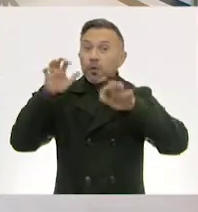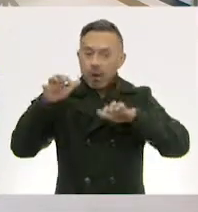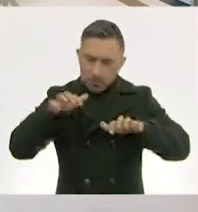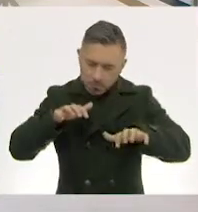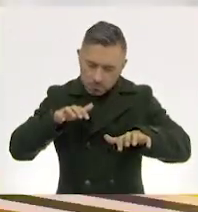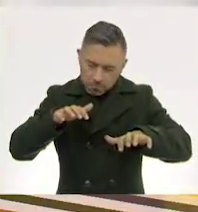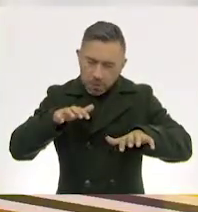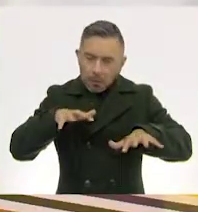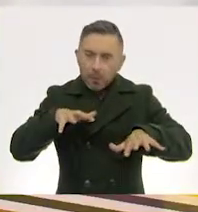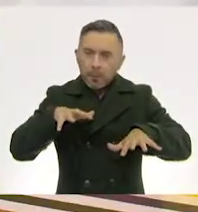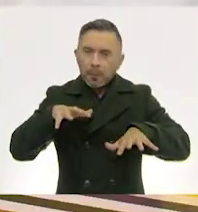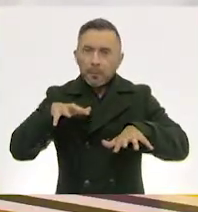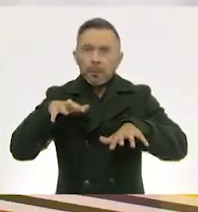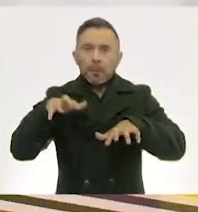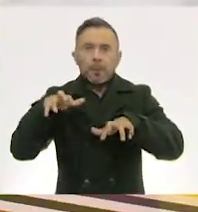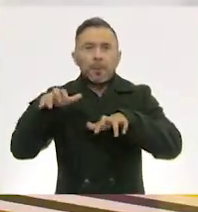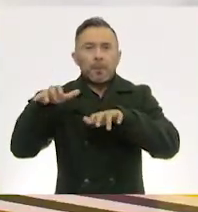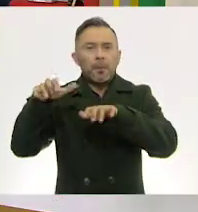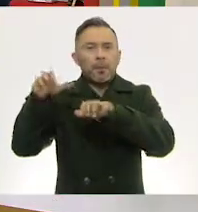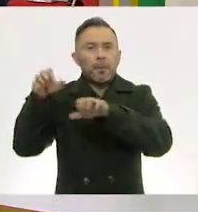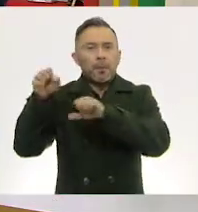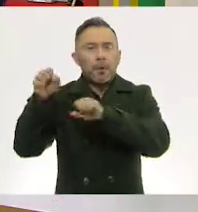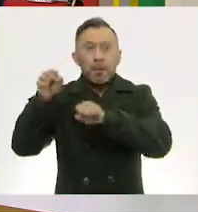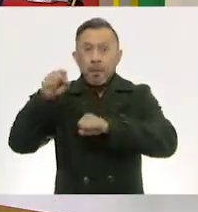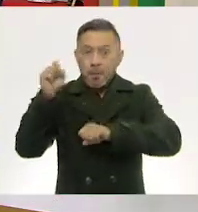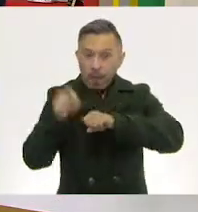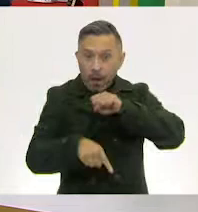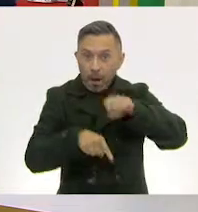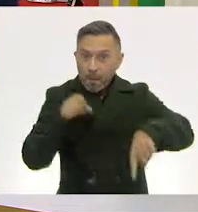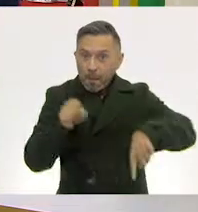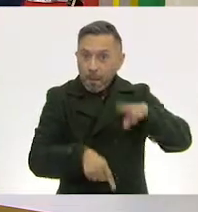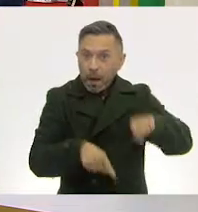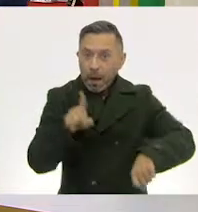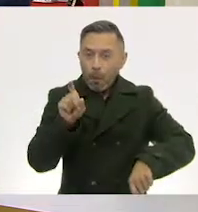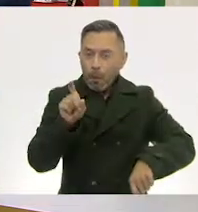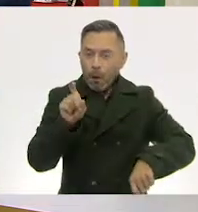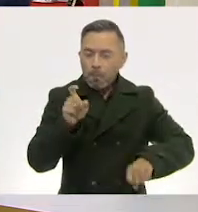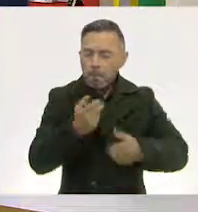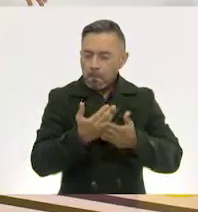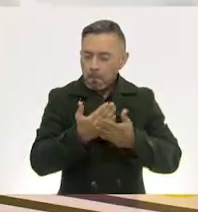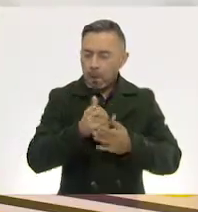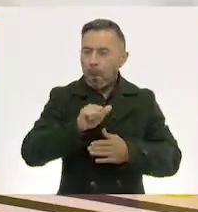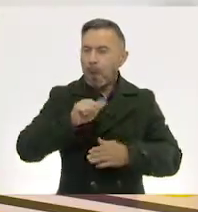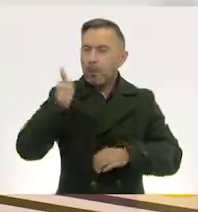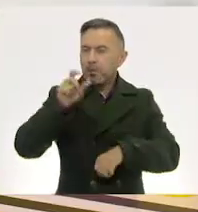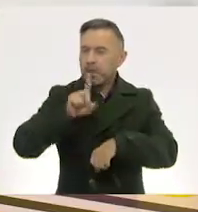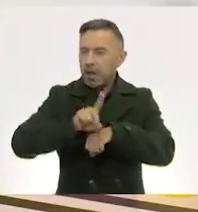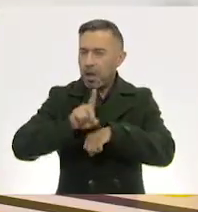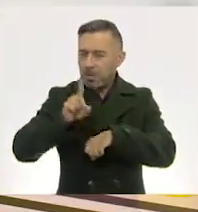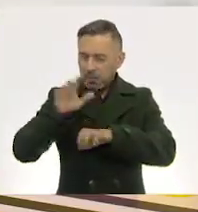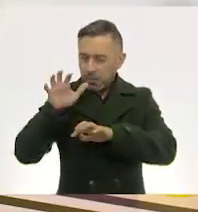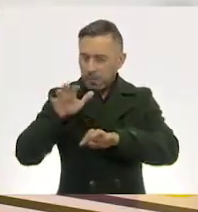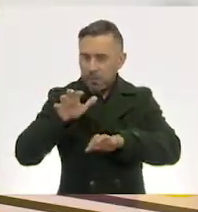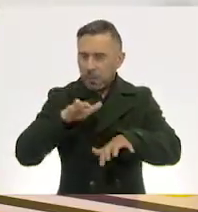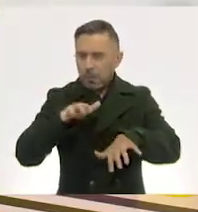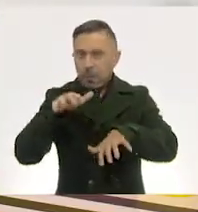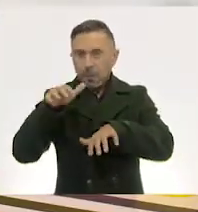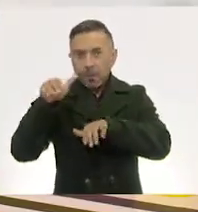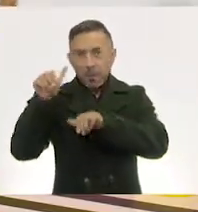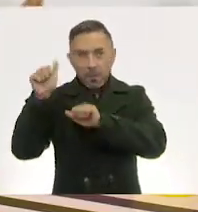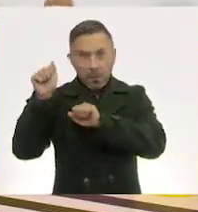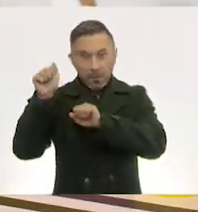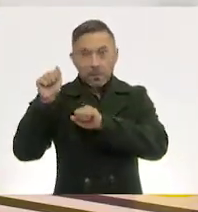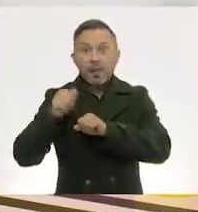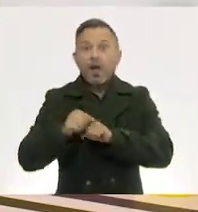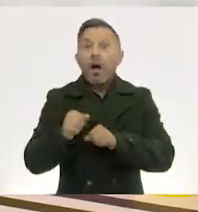gotas para mejor ocasión. La hoja de papel, restablecida,